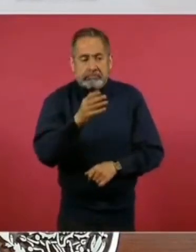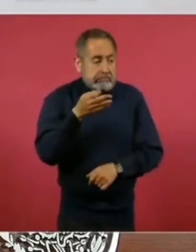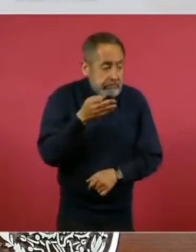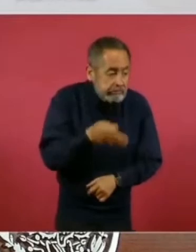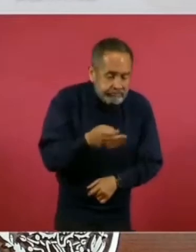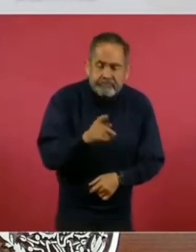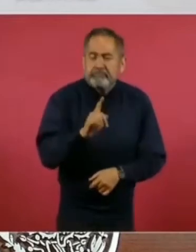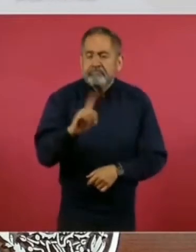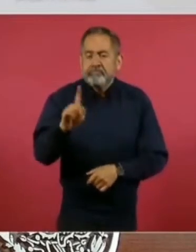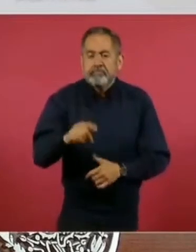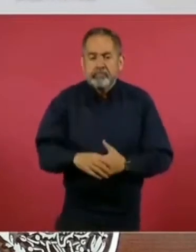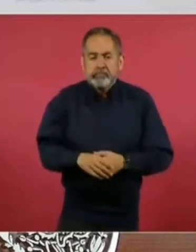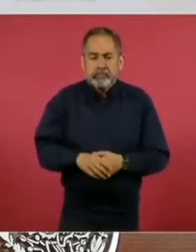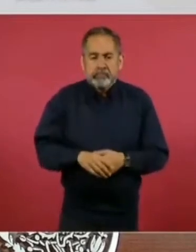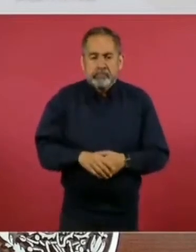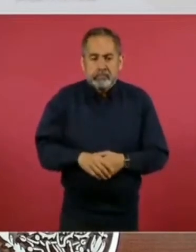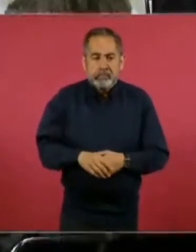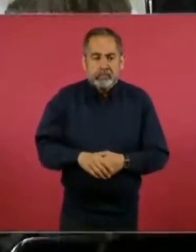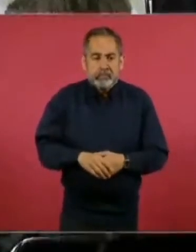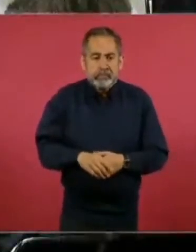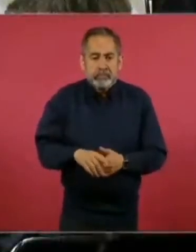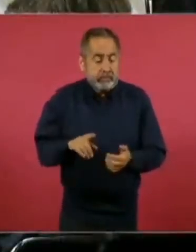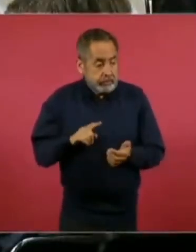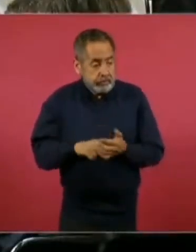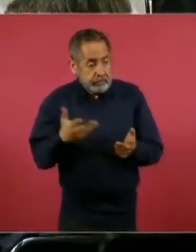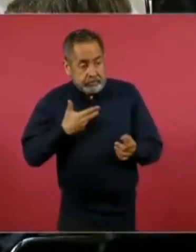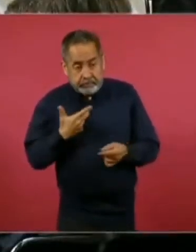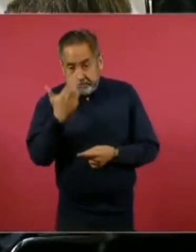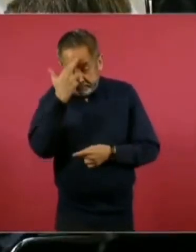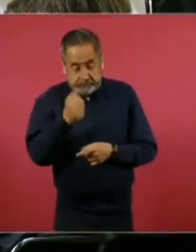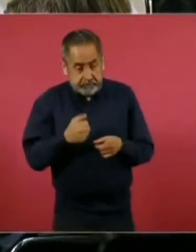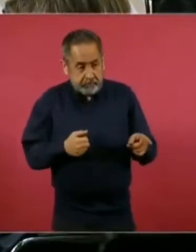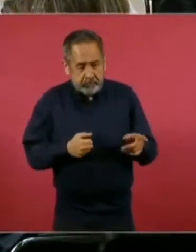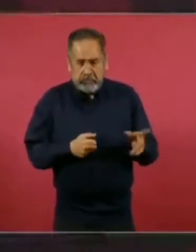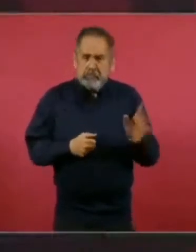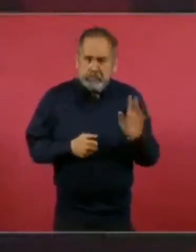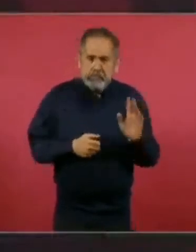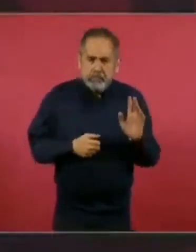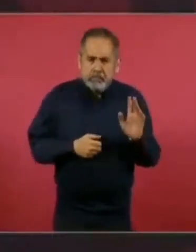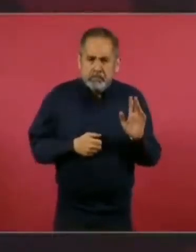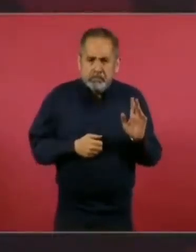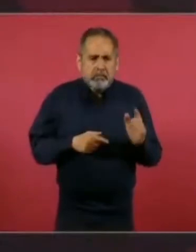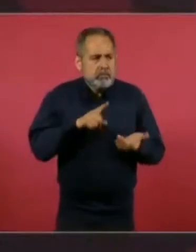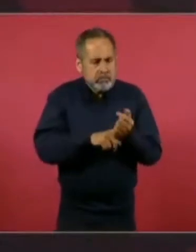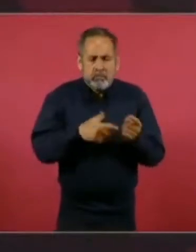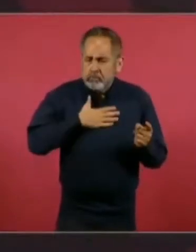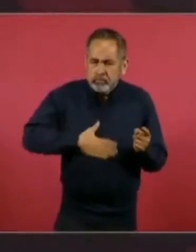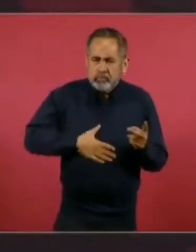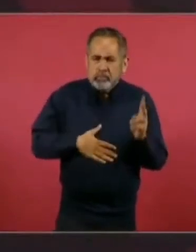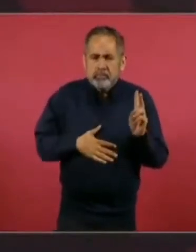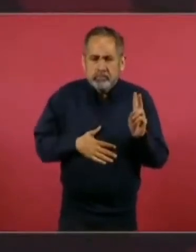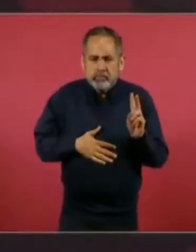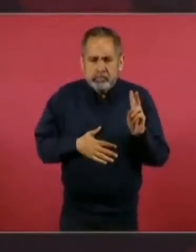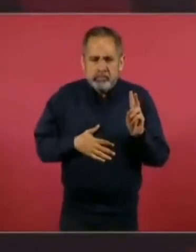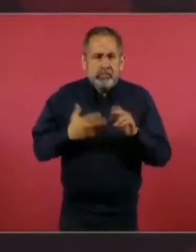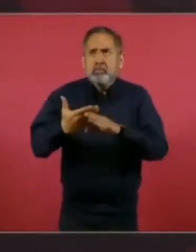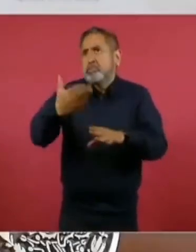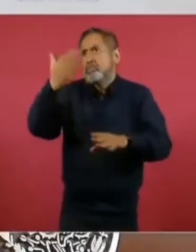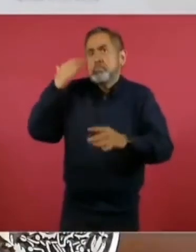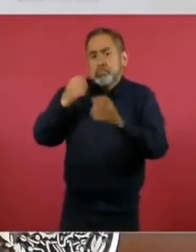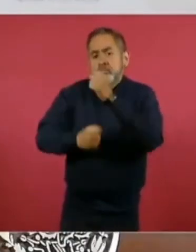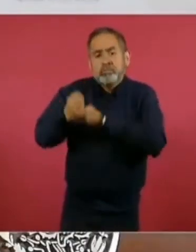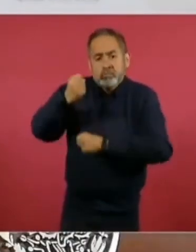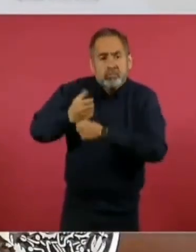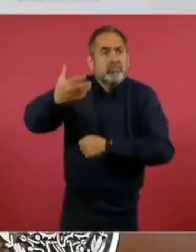Tienen razón, es justo, aunque haya pasado tiempo